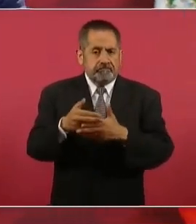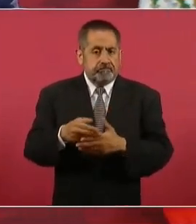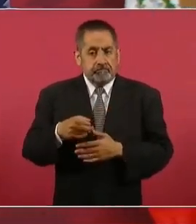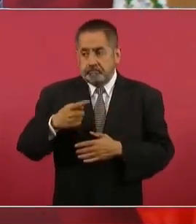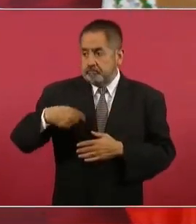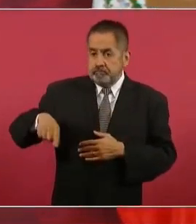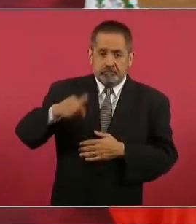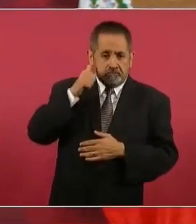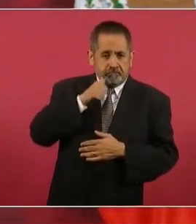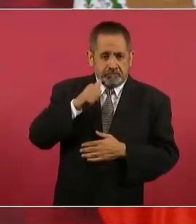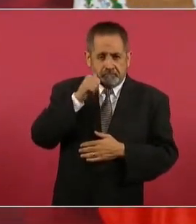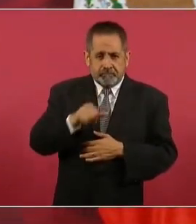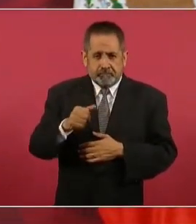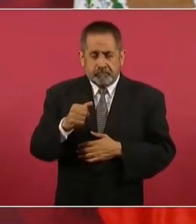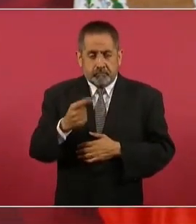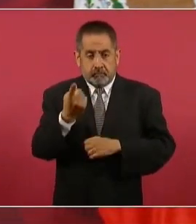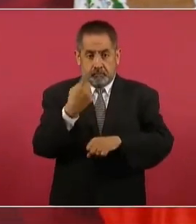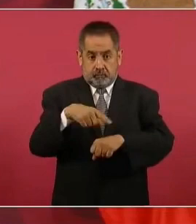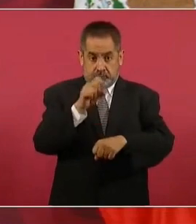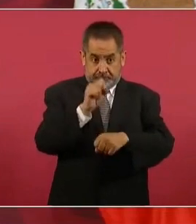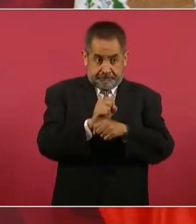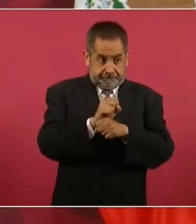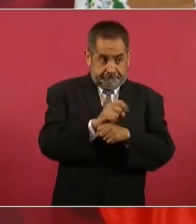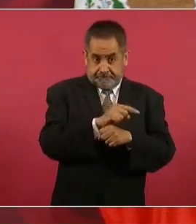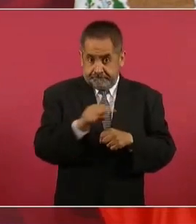dos veces a la semana,